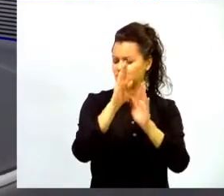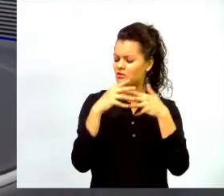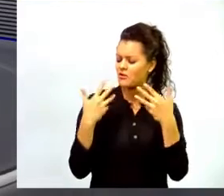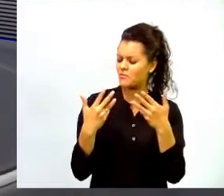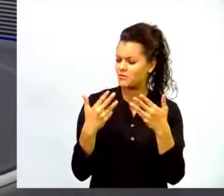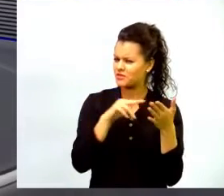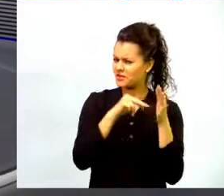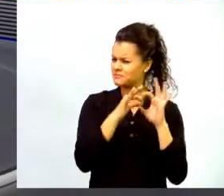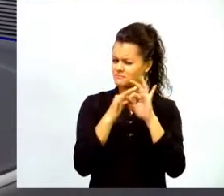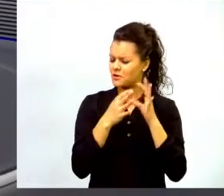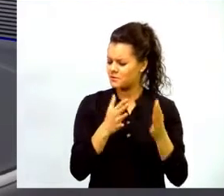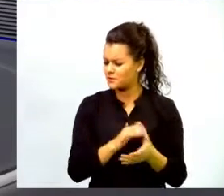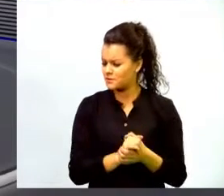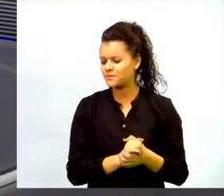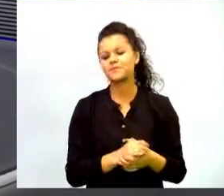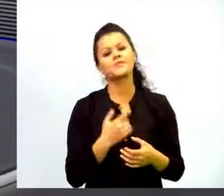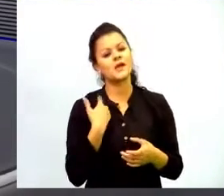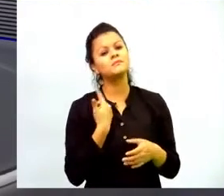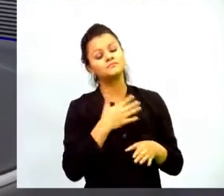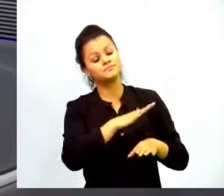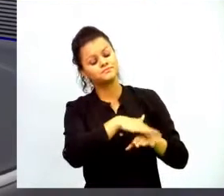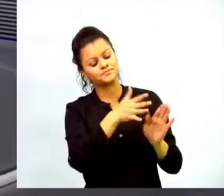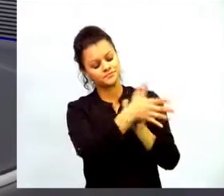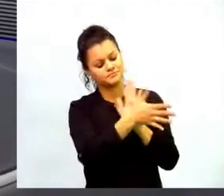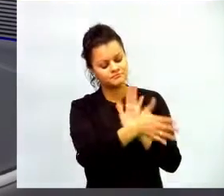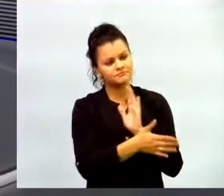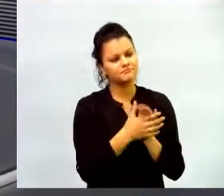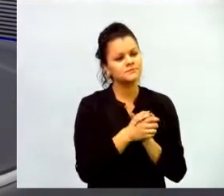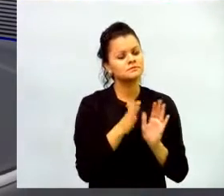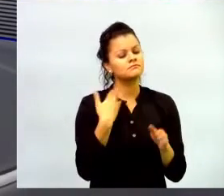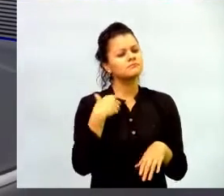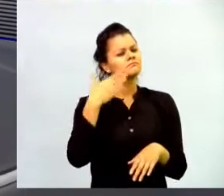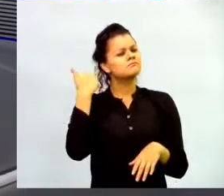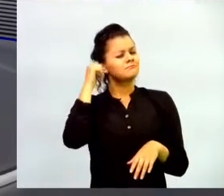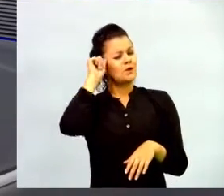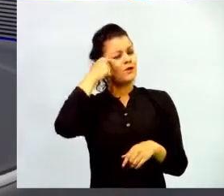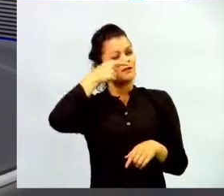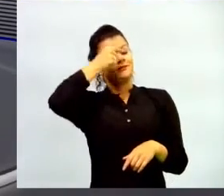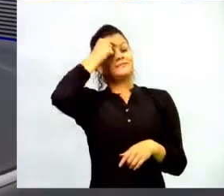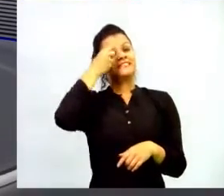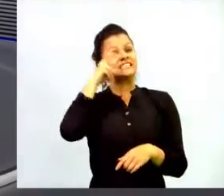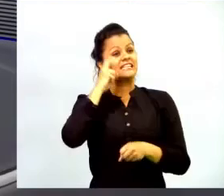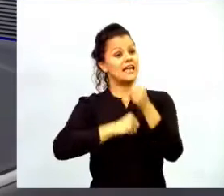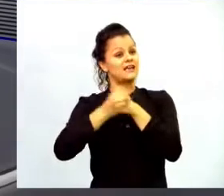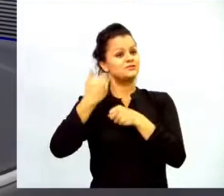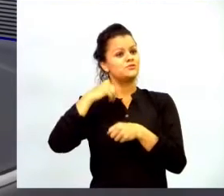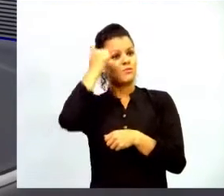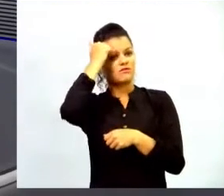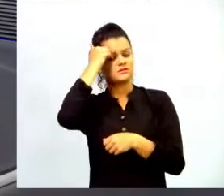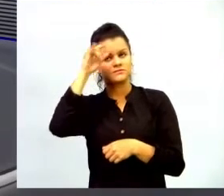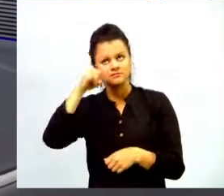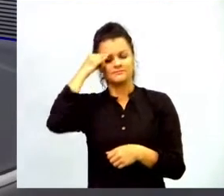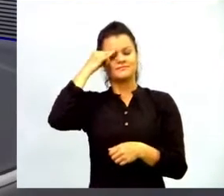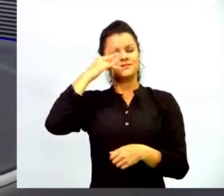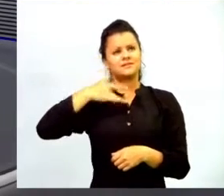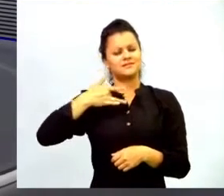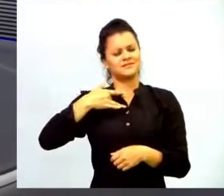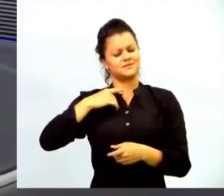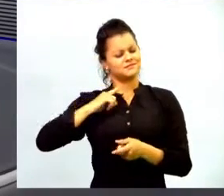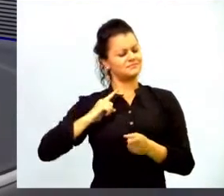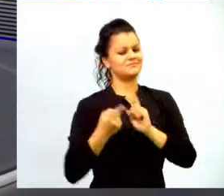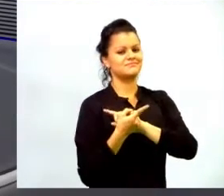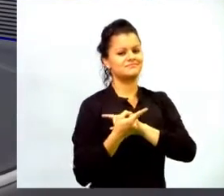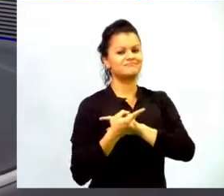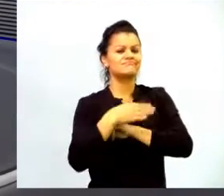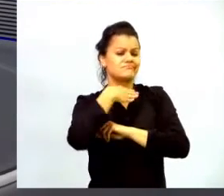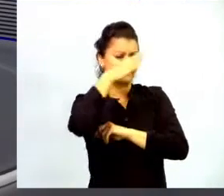contándote que hace cerca de 17 años un maestro inspirador me cambió la vida. Me alejó a mí y a otros amigos de la violencia de Medellín y nos